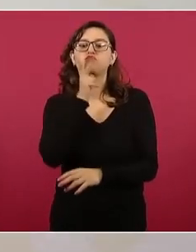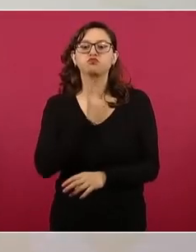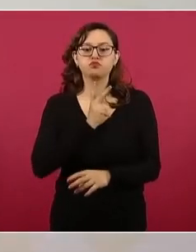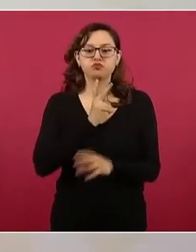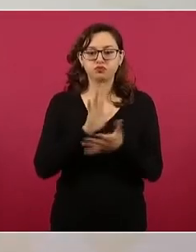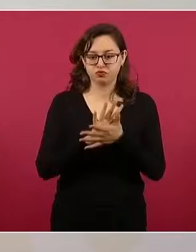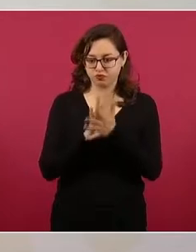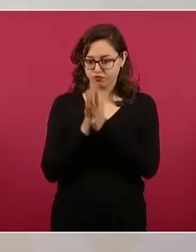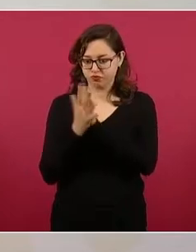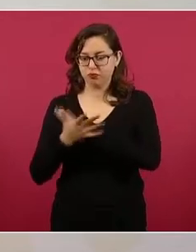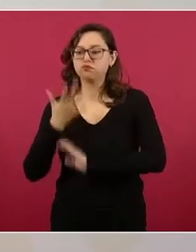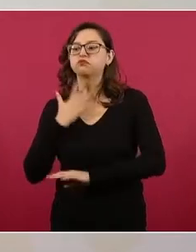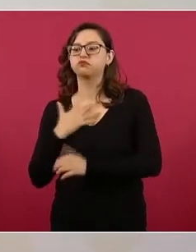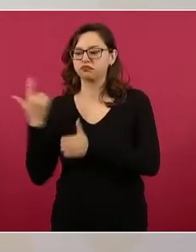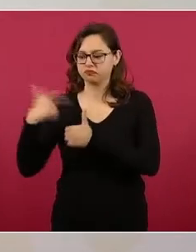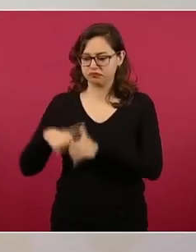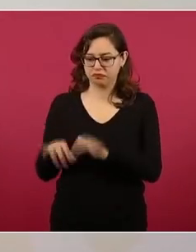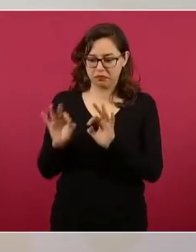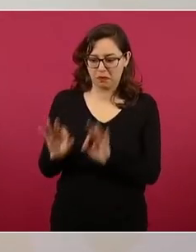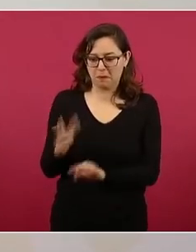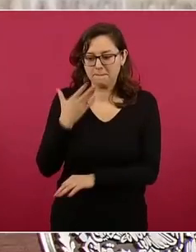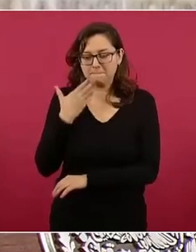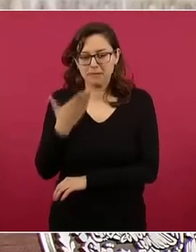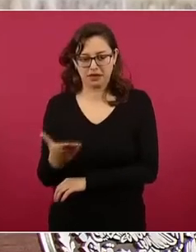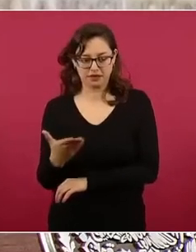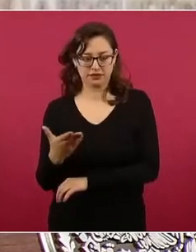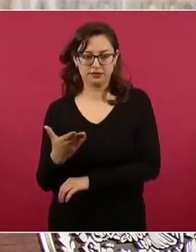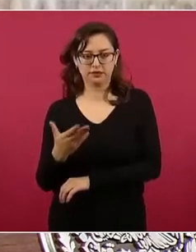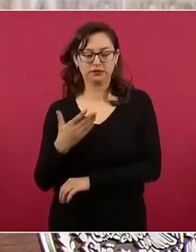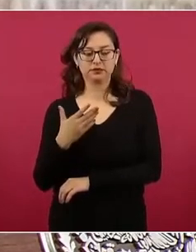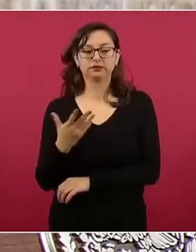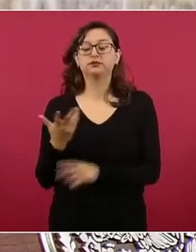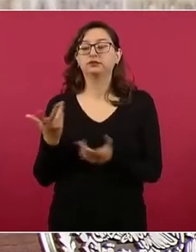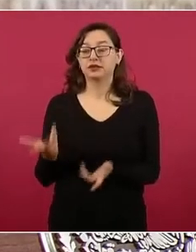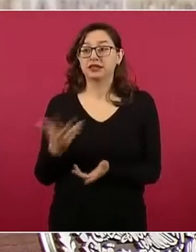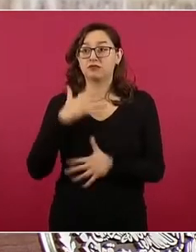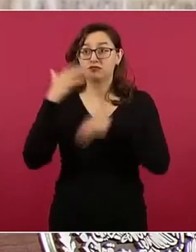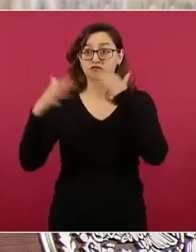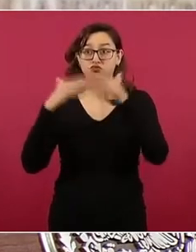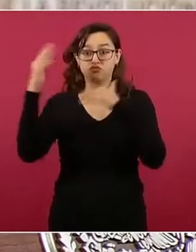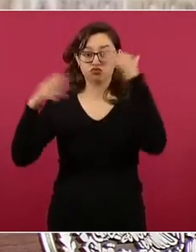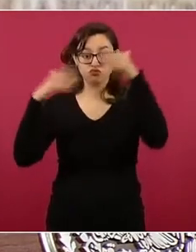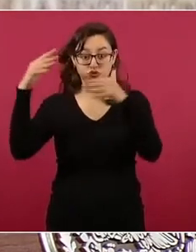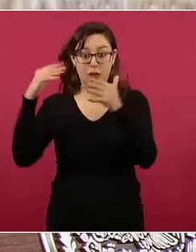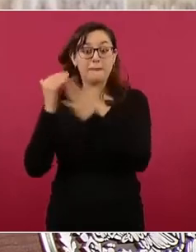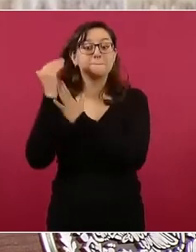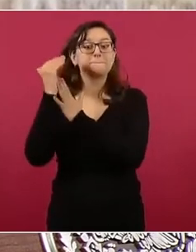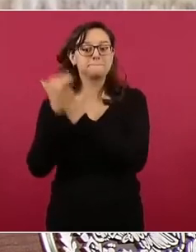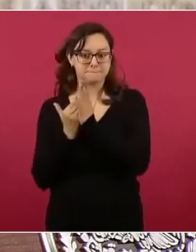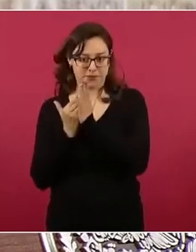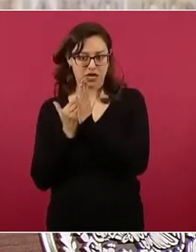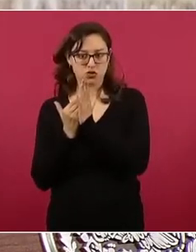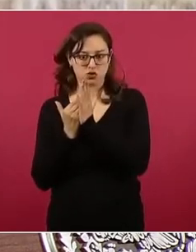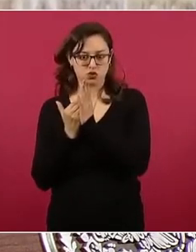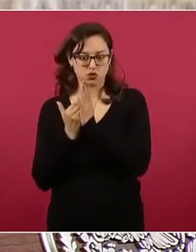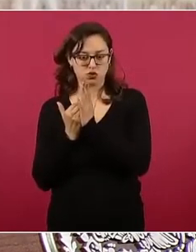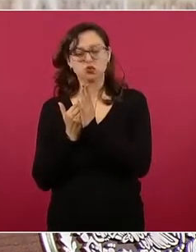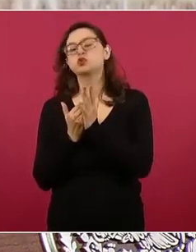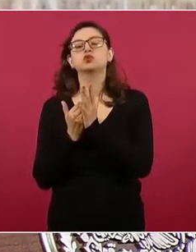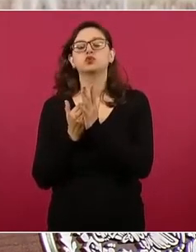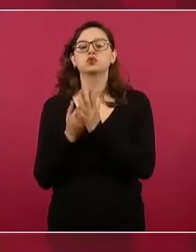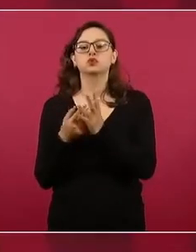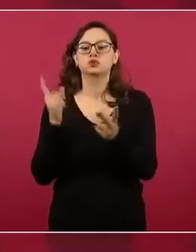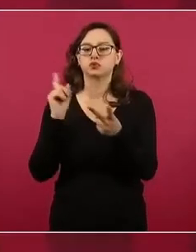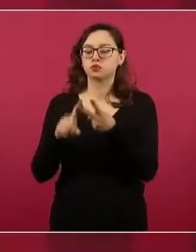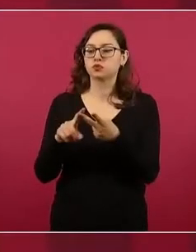y sacar gasolinas. Pero no sólo es un asunto, repito, de rentabilidad, sino también para no